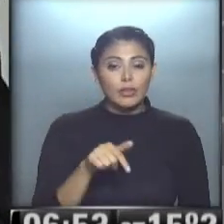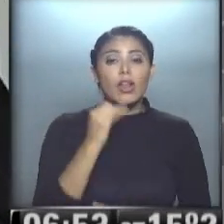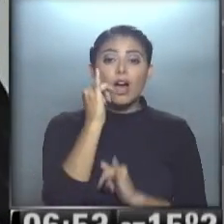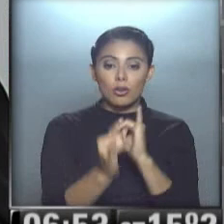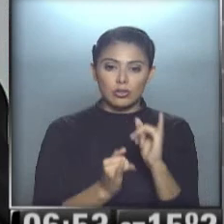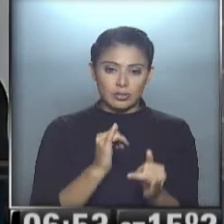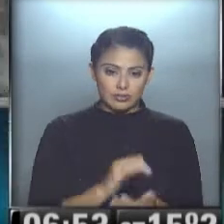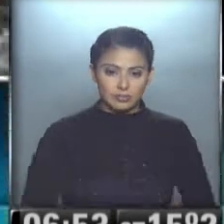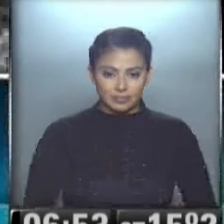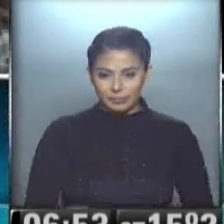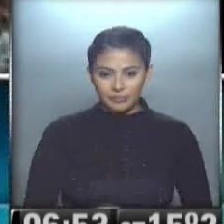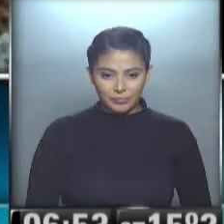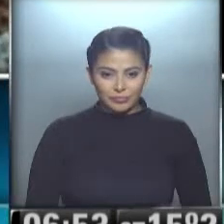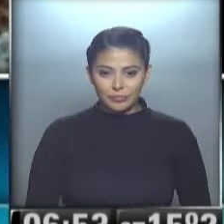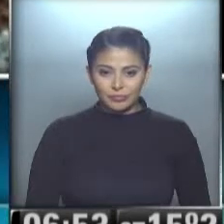siguientes.